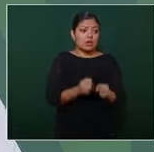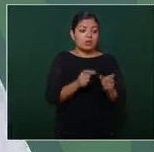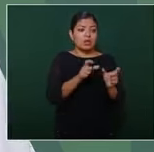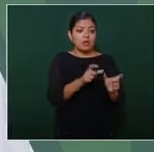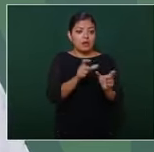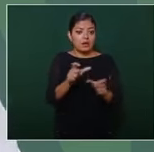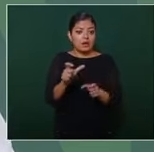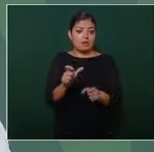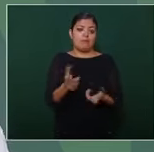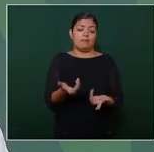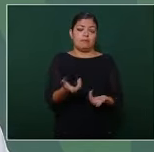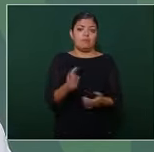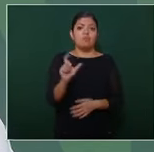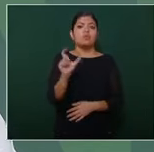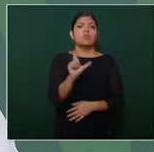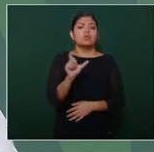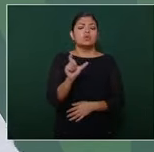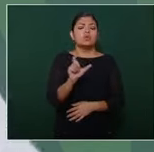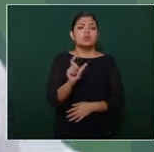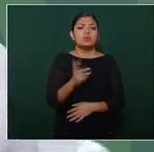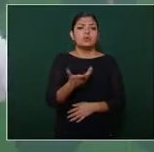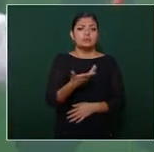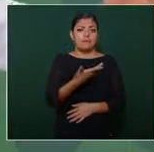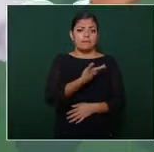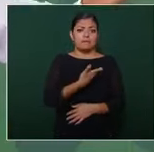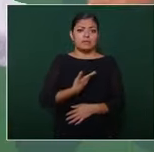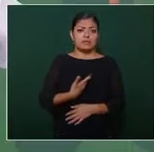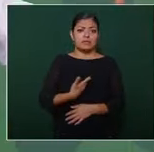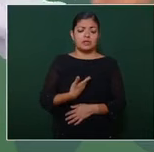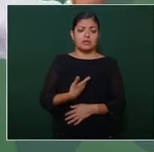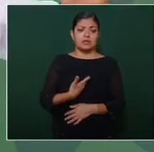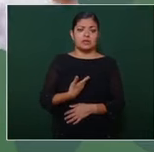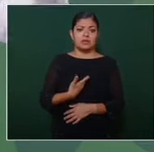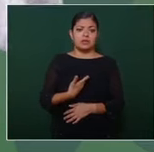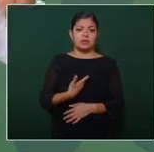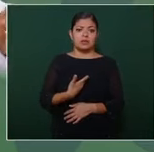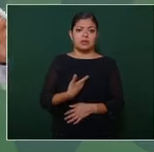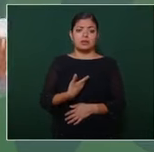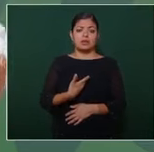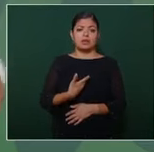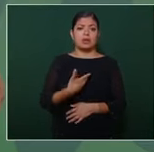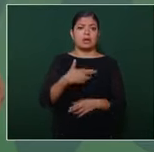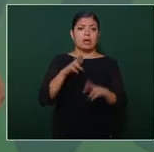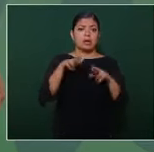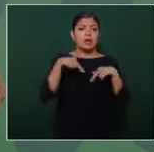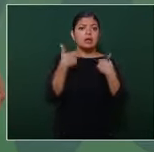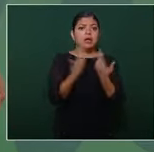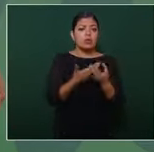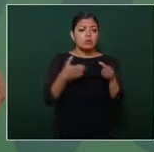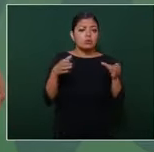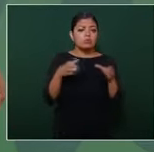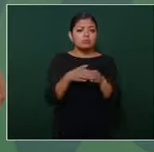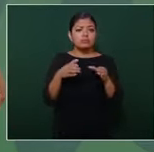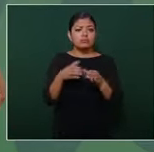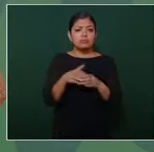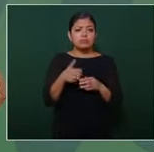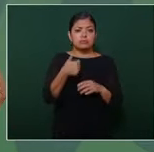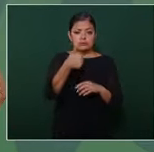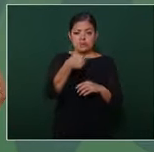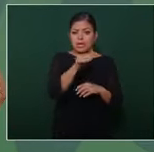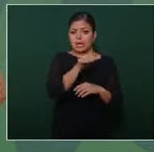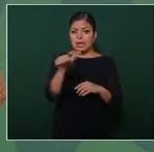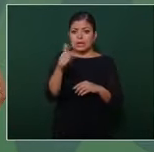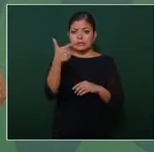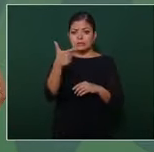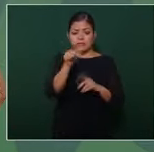cuando un presidente iba a tener reuniones de seis a siete de la